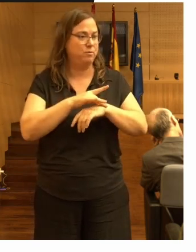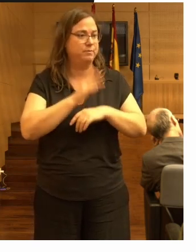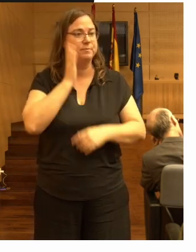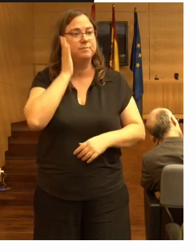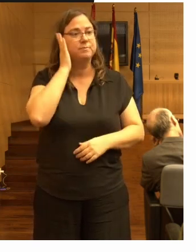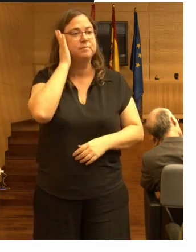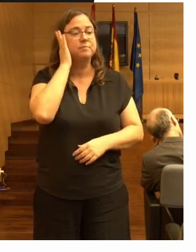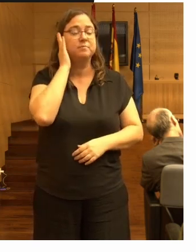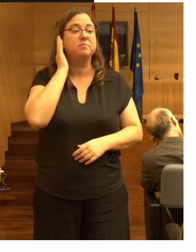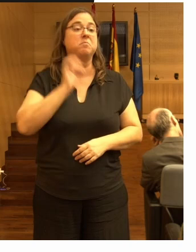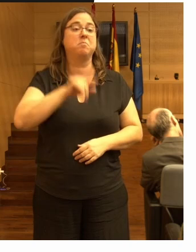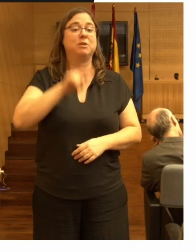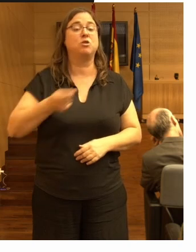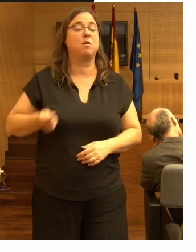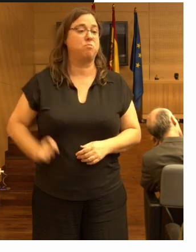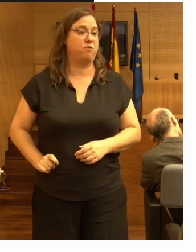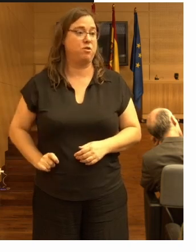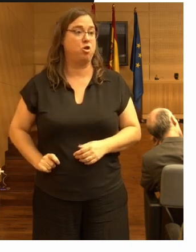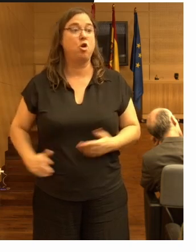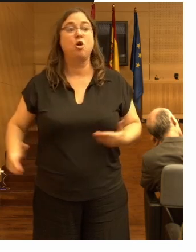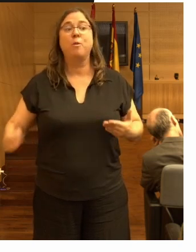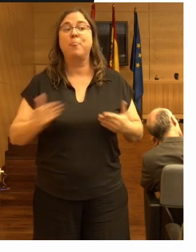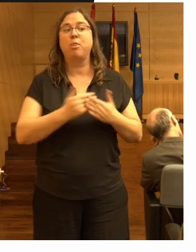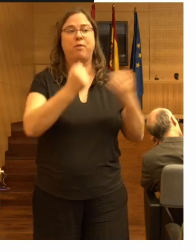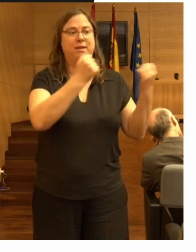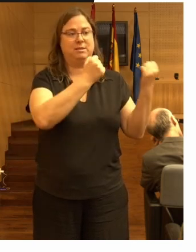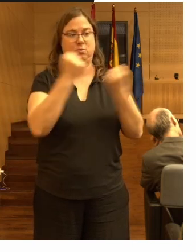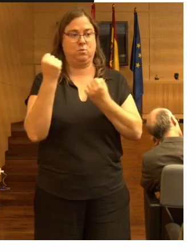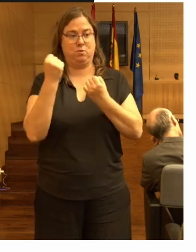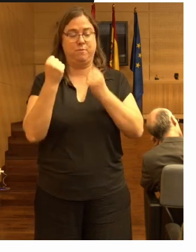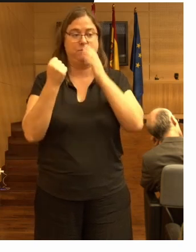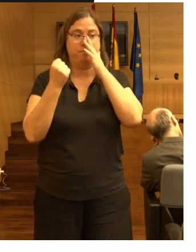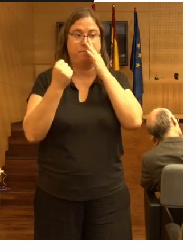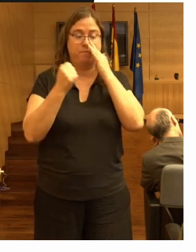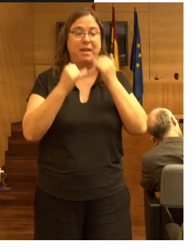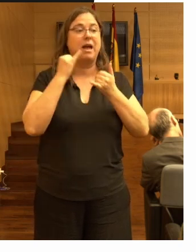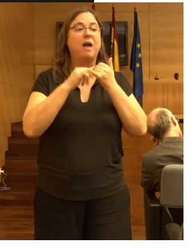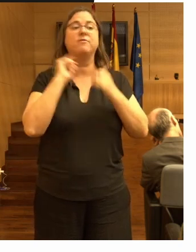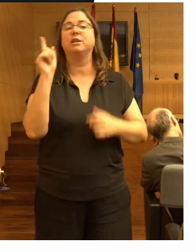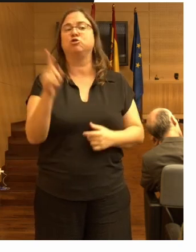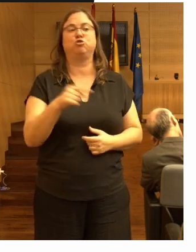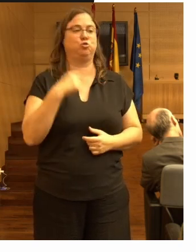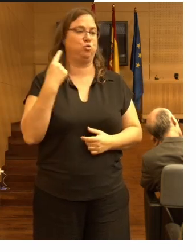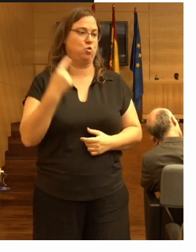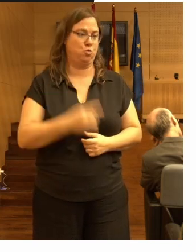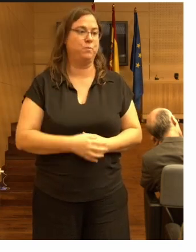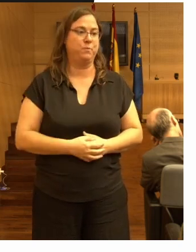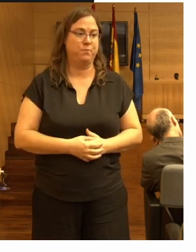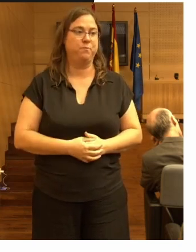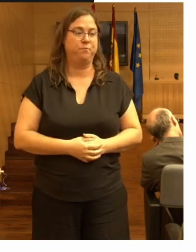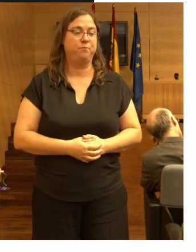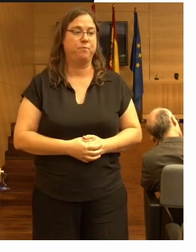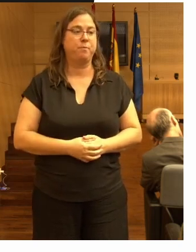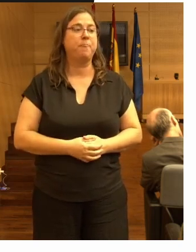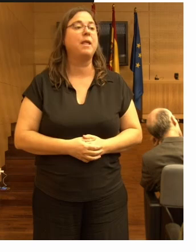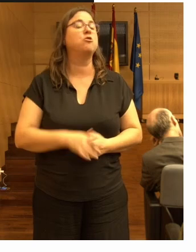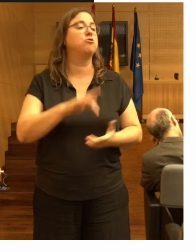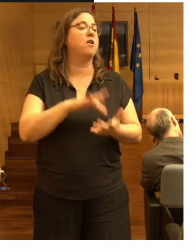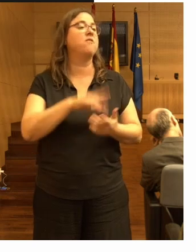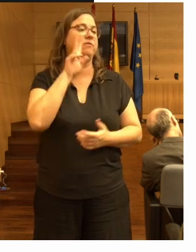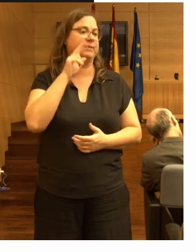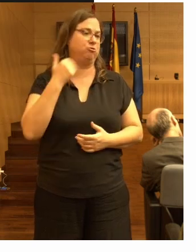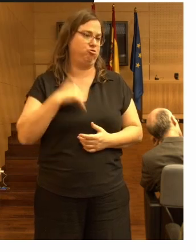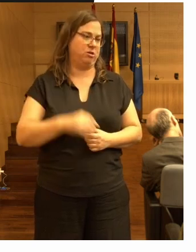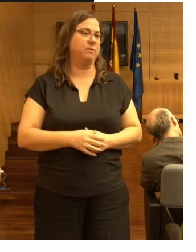el personal clínico y toda la institución y al final pues a toda la región a todo el país les llega eso es lo que he visto yo